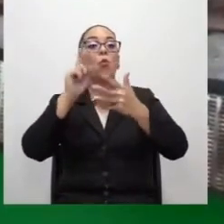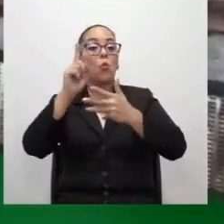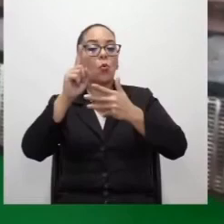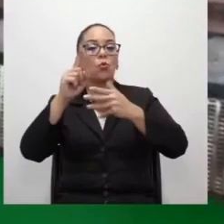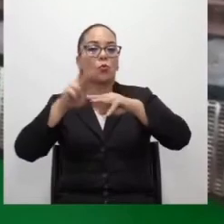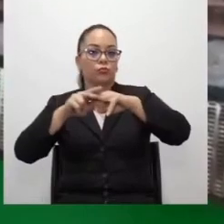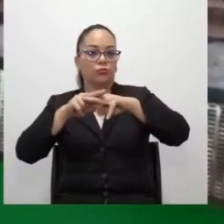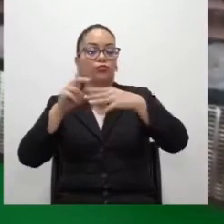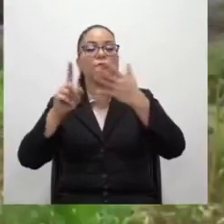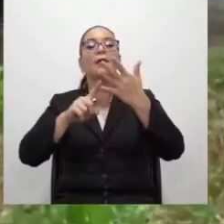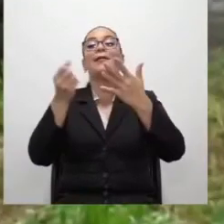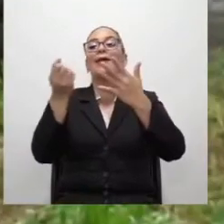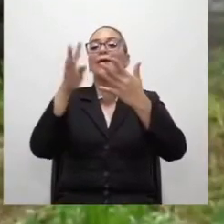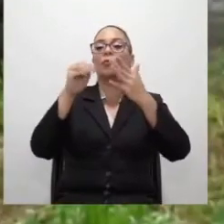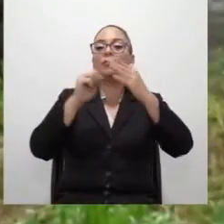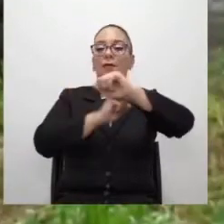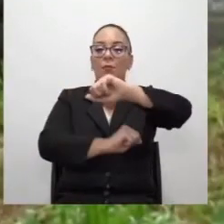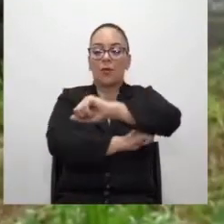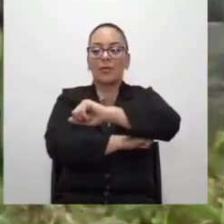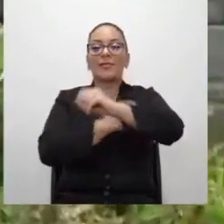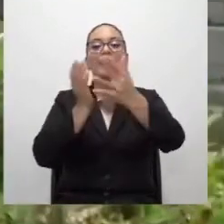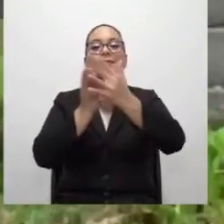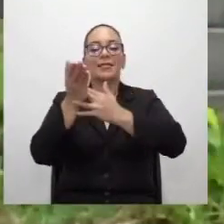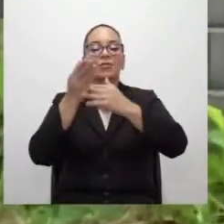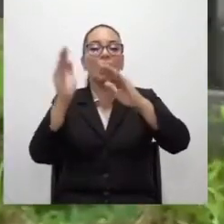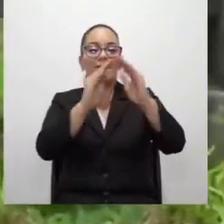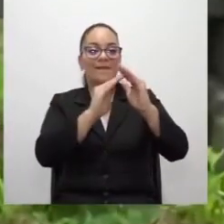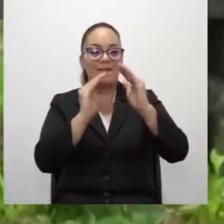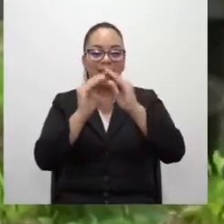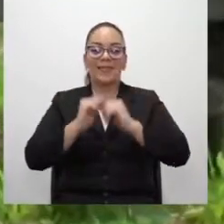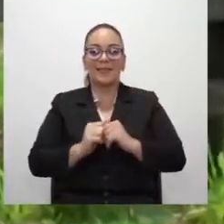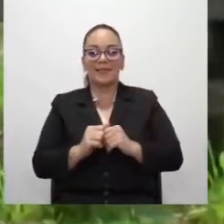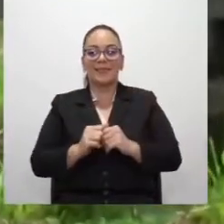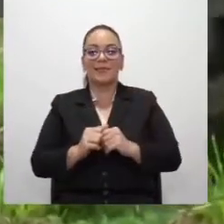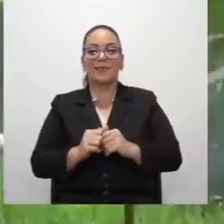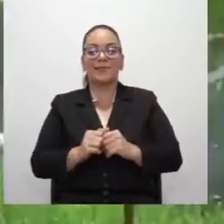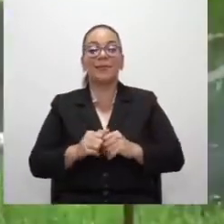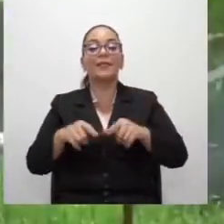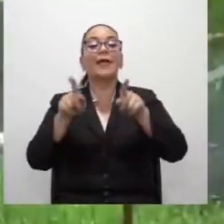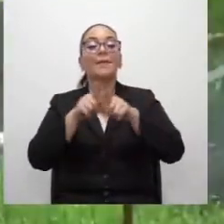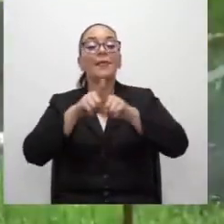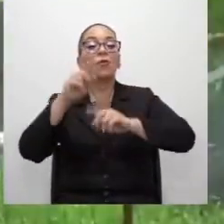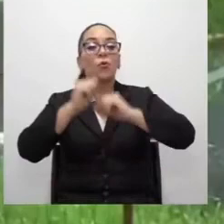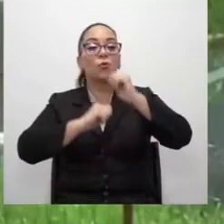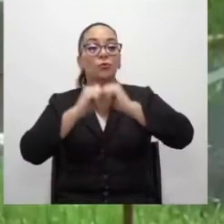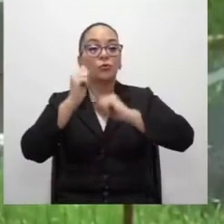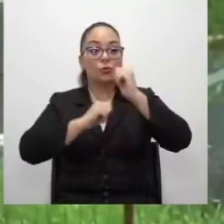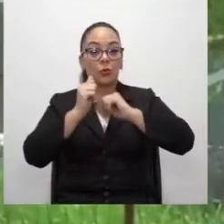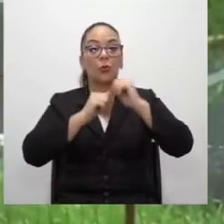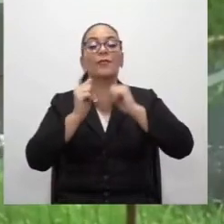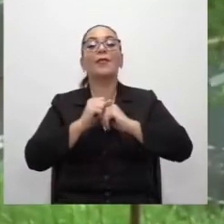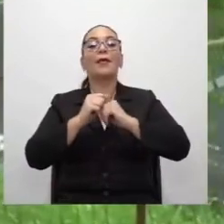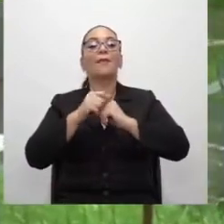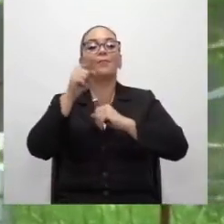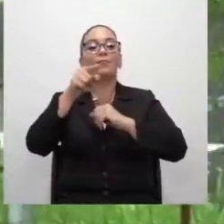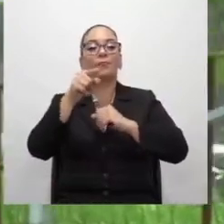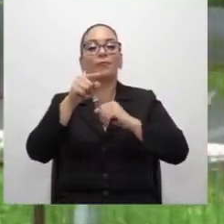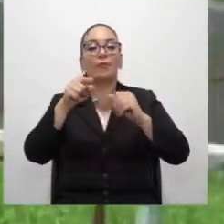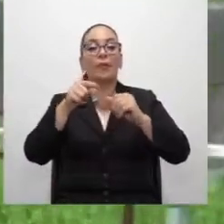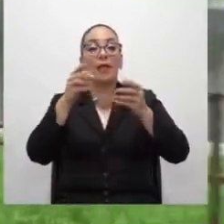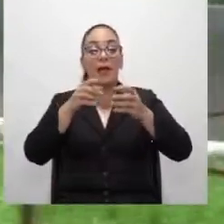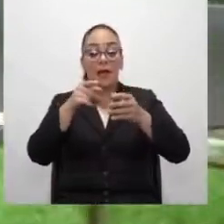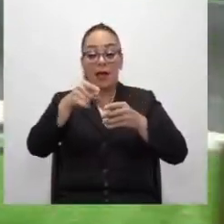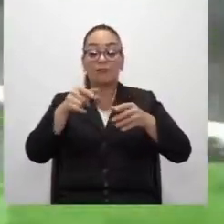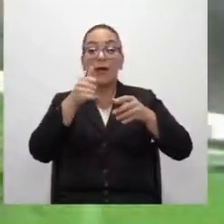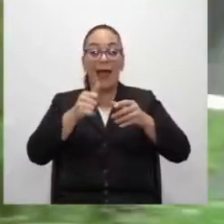de 14 puentes de acceso a viviendas y también la construcción de un vertedor de excedentes del caudal del río